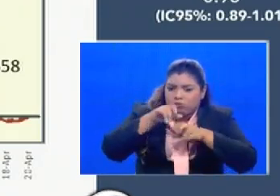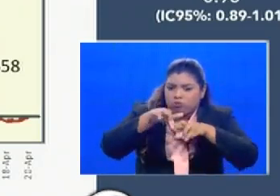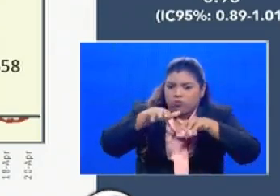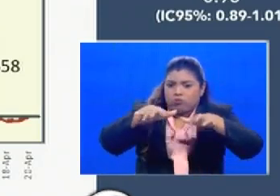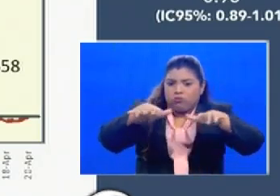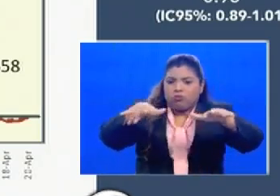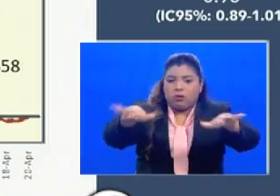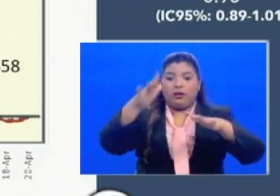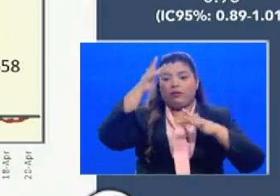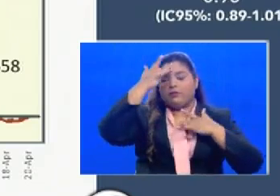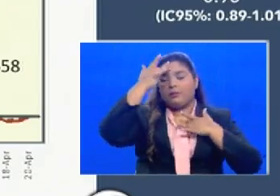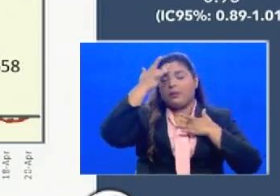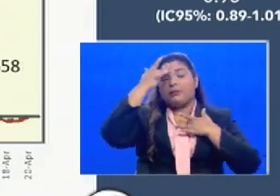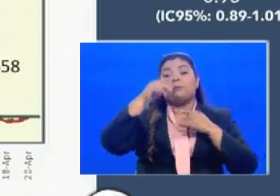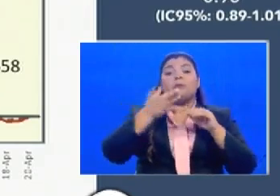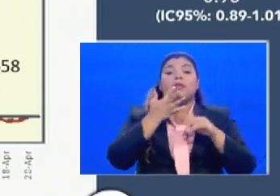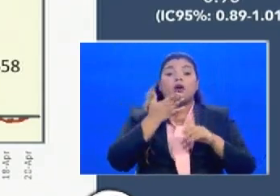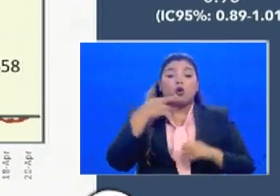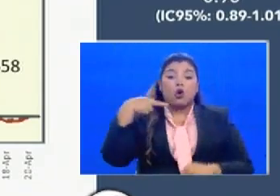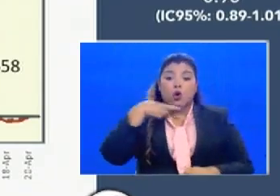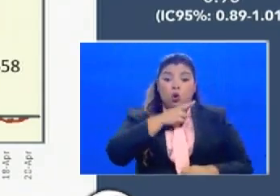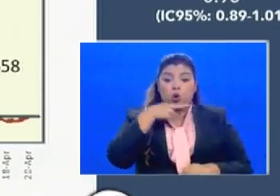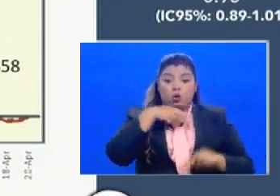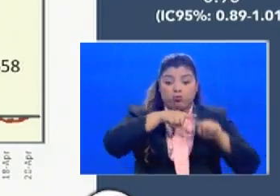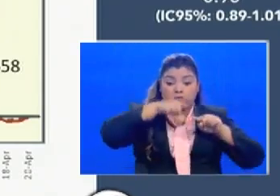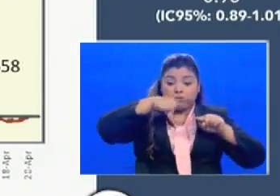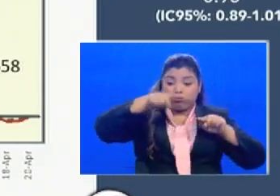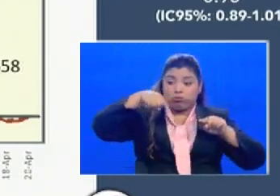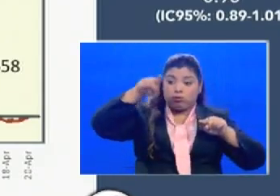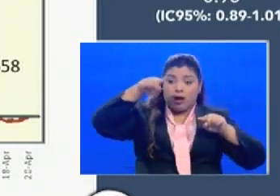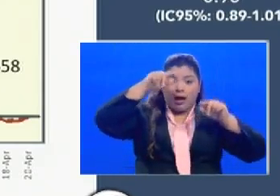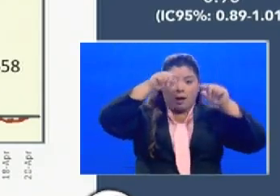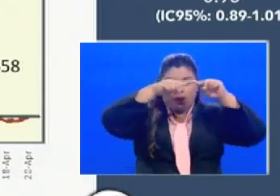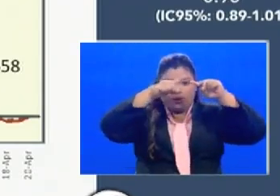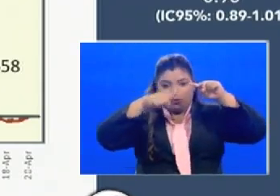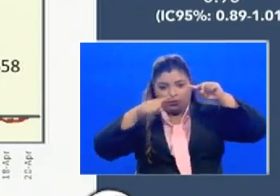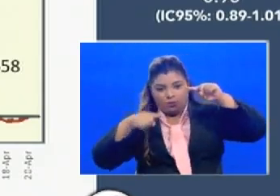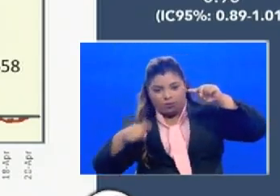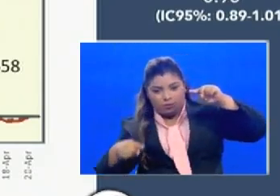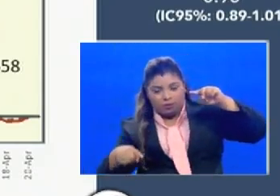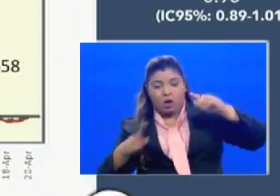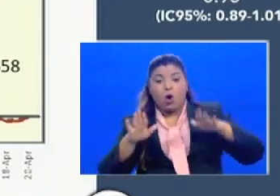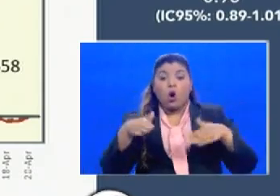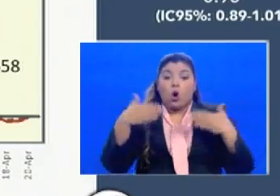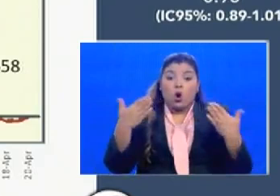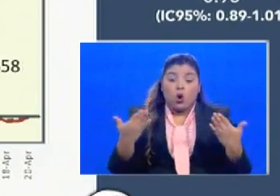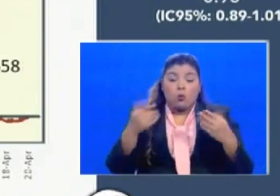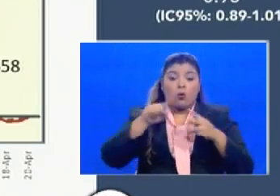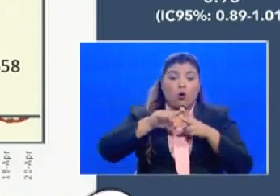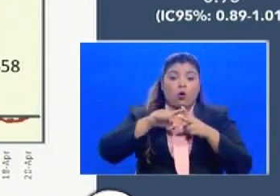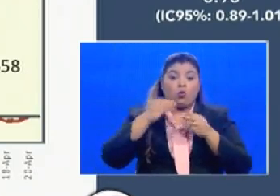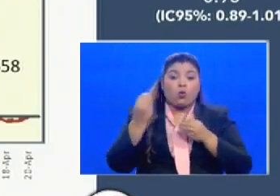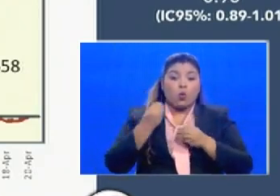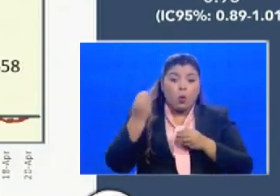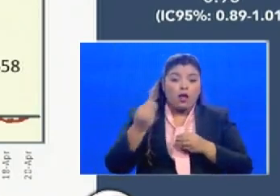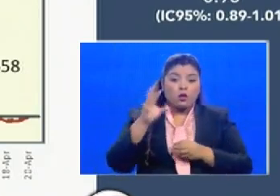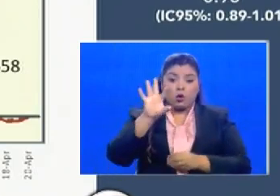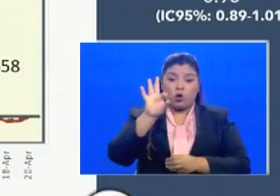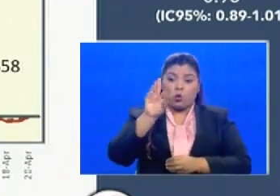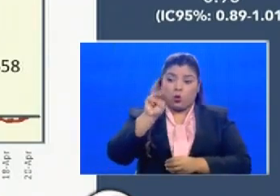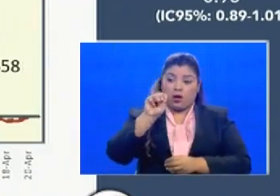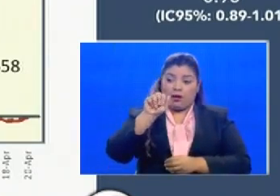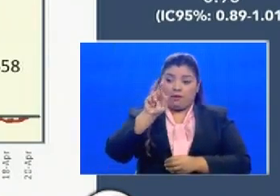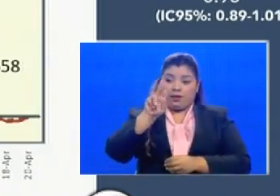la línea roja que viene descendiendo y cómo a partir de la cuarentena nos habíamos